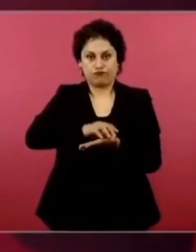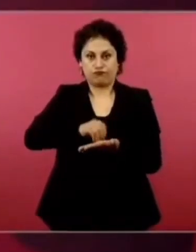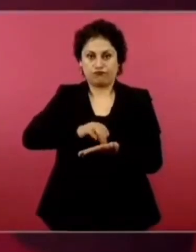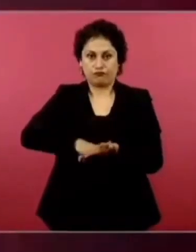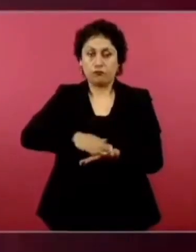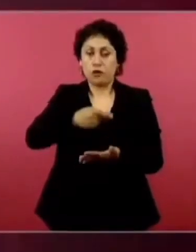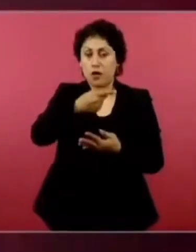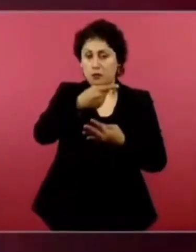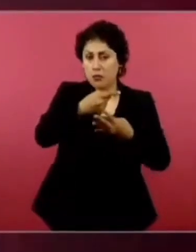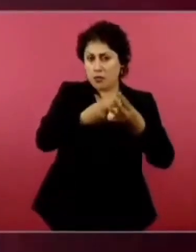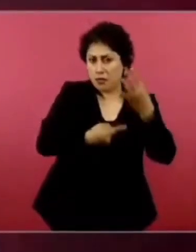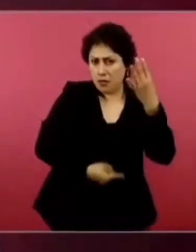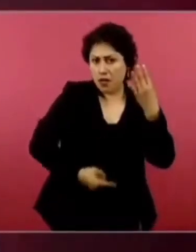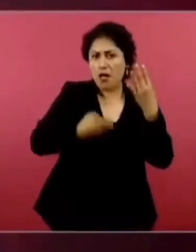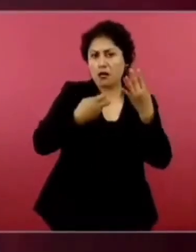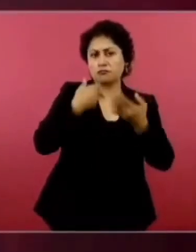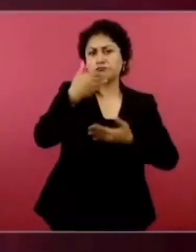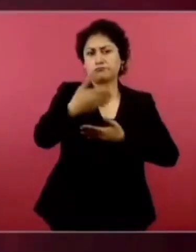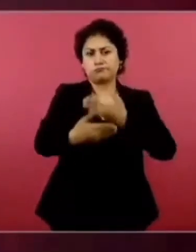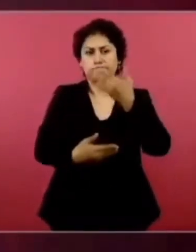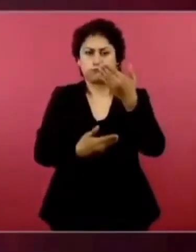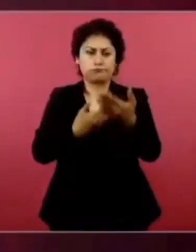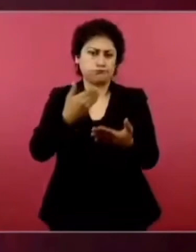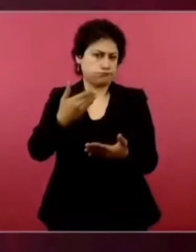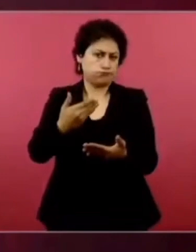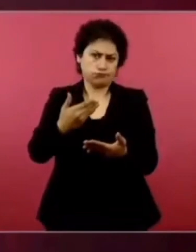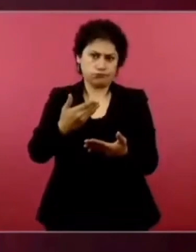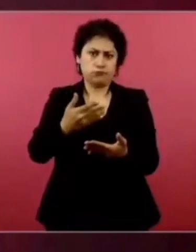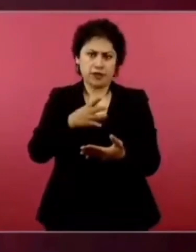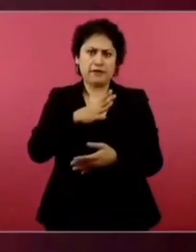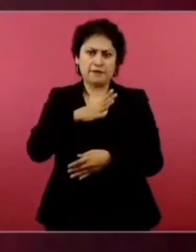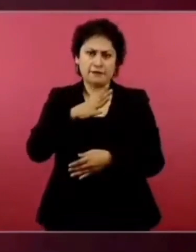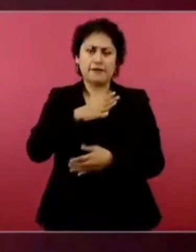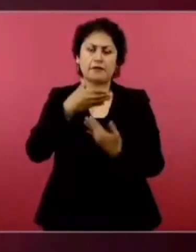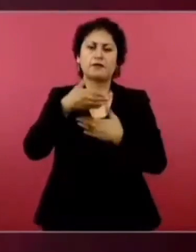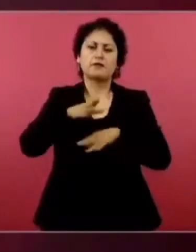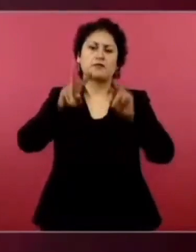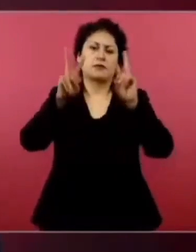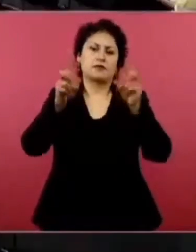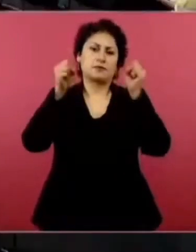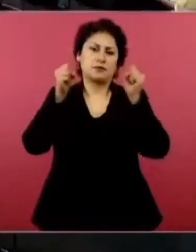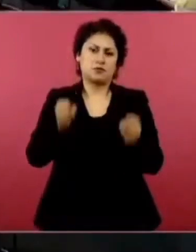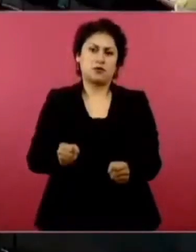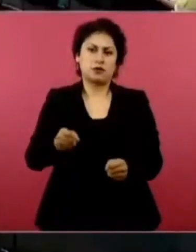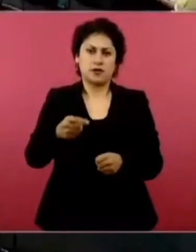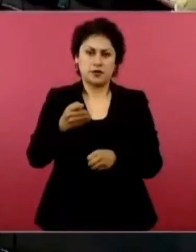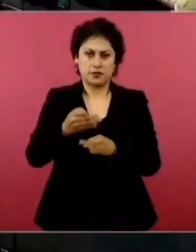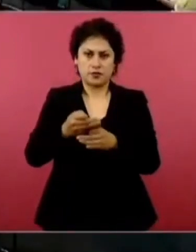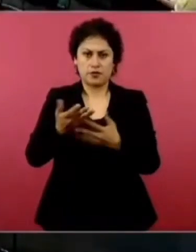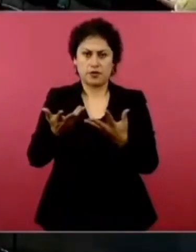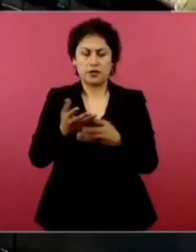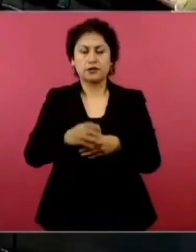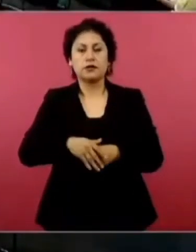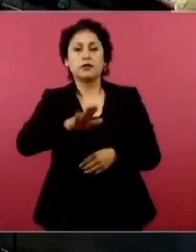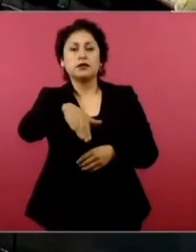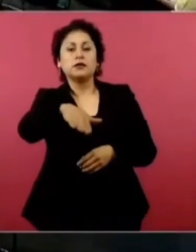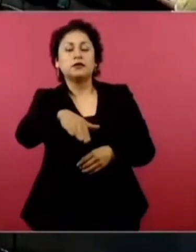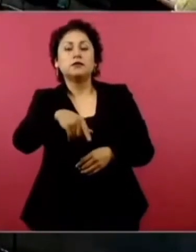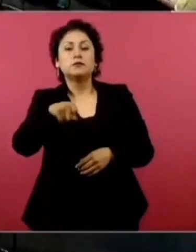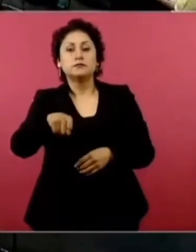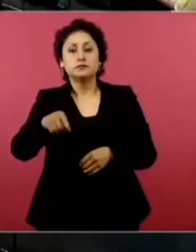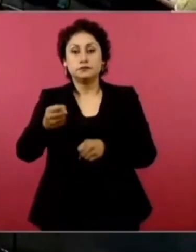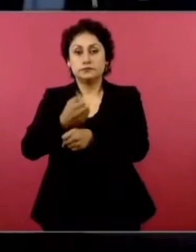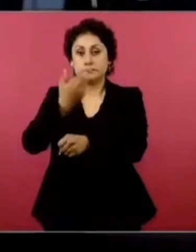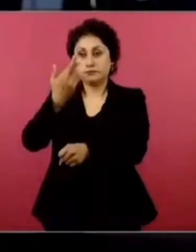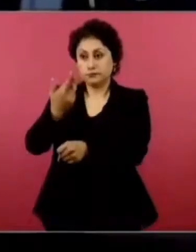proceso de seguimiento sobre la seguridad de lo que se va realizando. Y señor jefe de gobierno, que el señor secretario de Obras nos